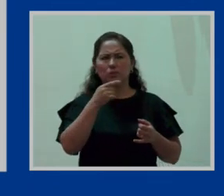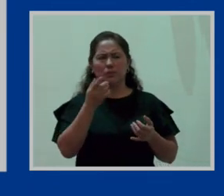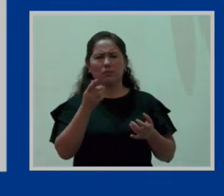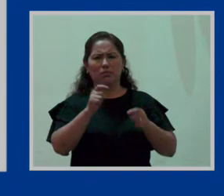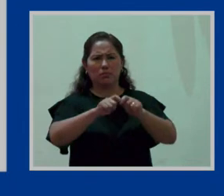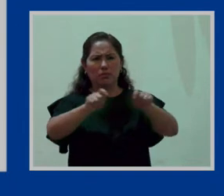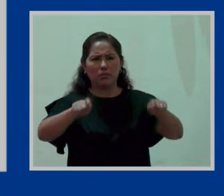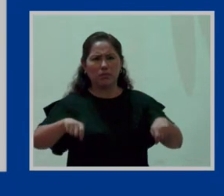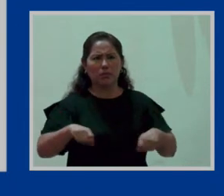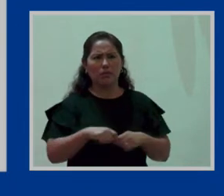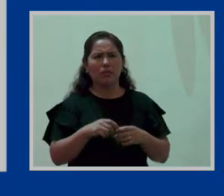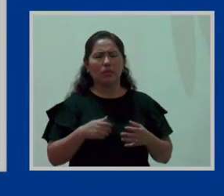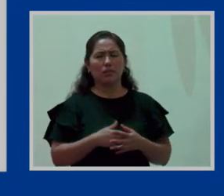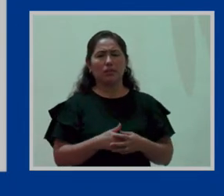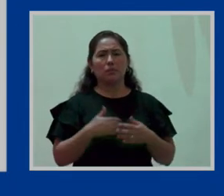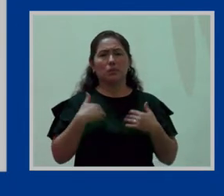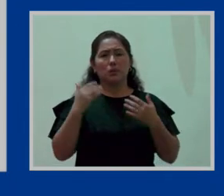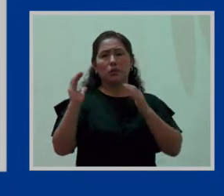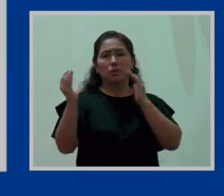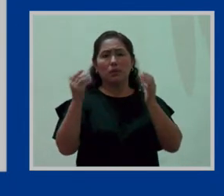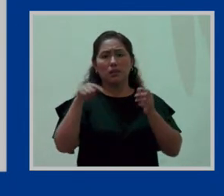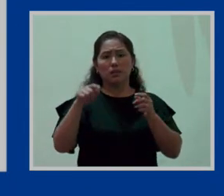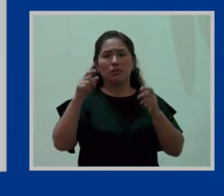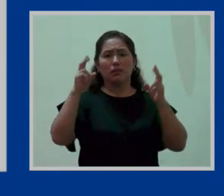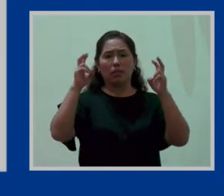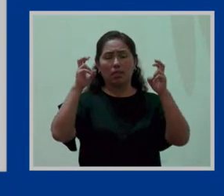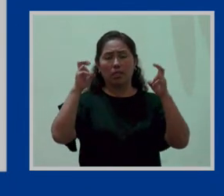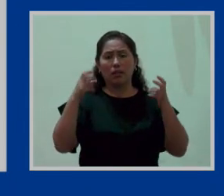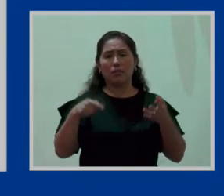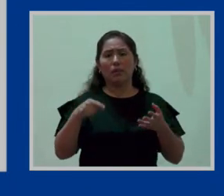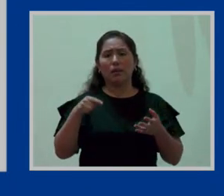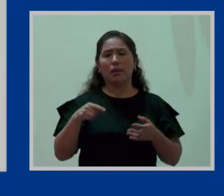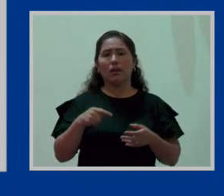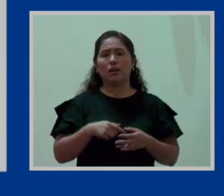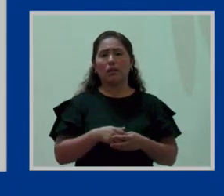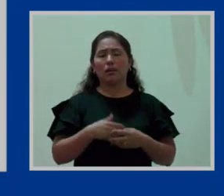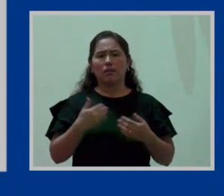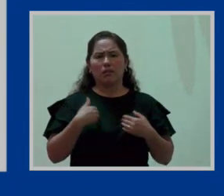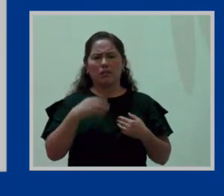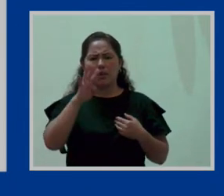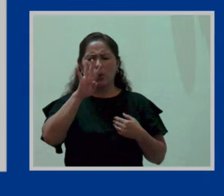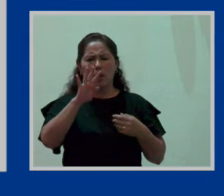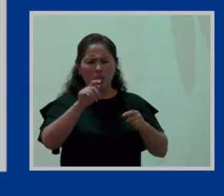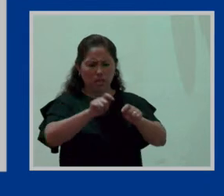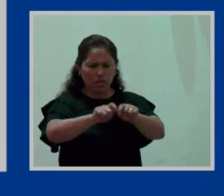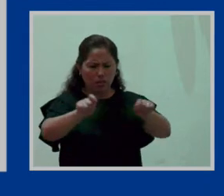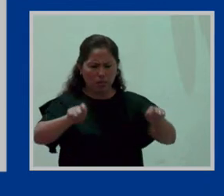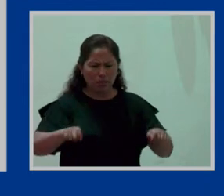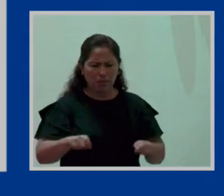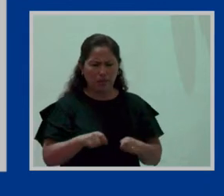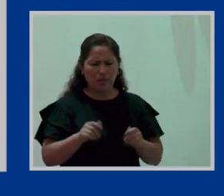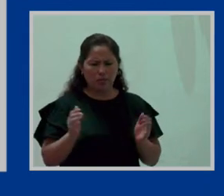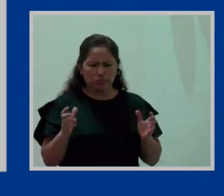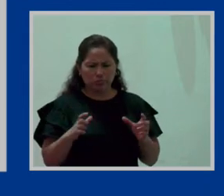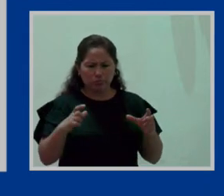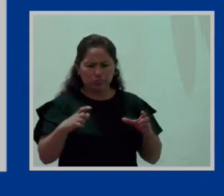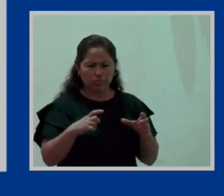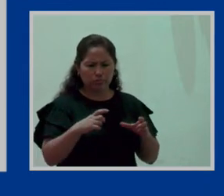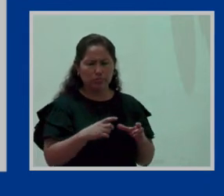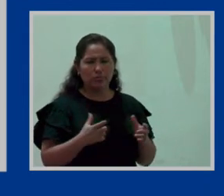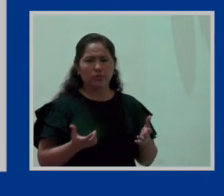digamos, en la legislación comparada sobre este tema, el Ecuador, por ejemplo, tiene 4 metros cuadrados, pero lo hace sobre,